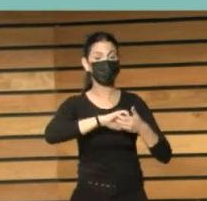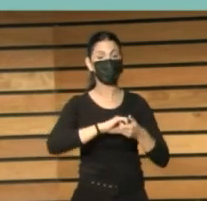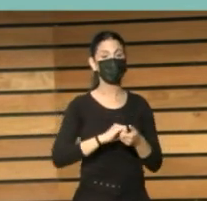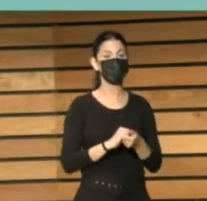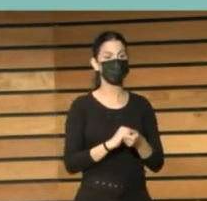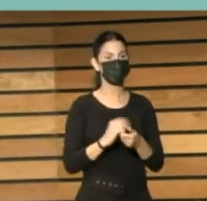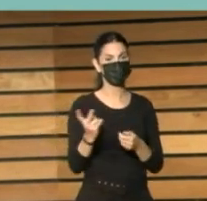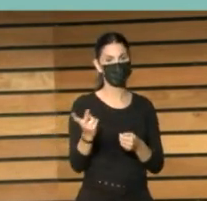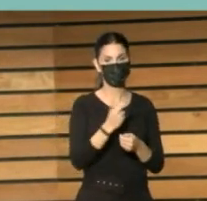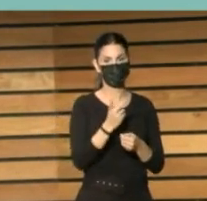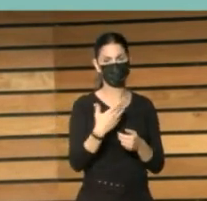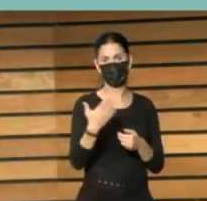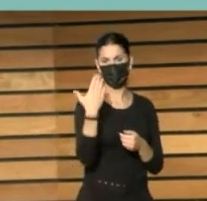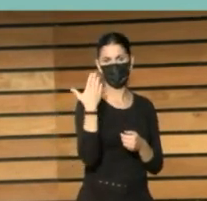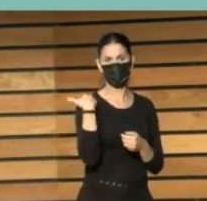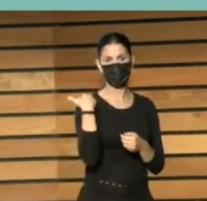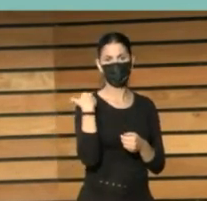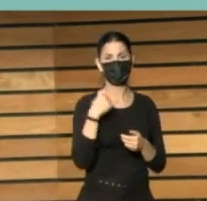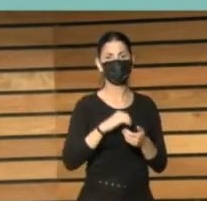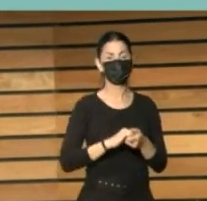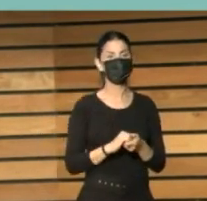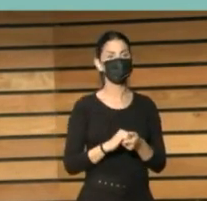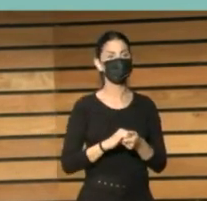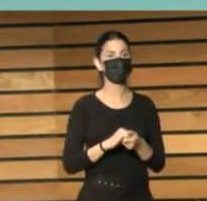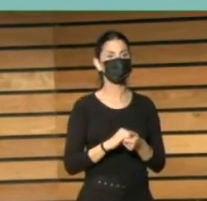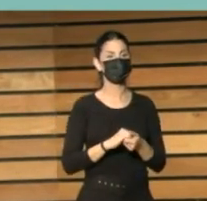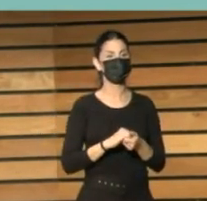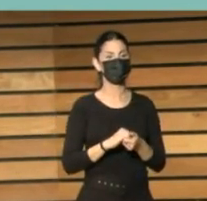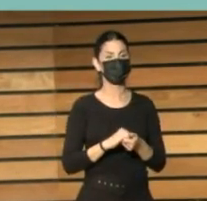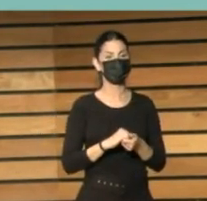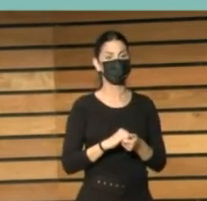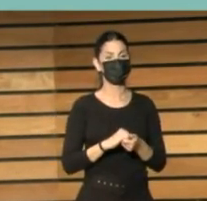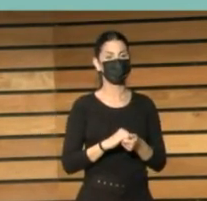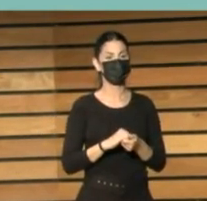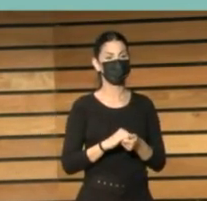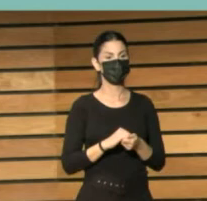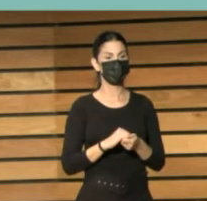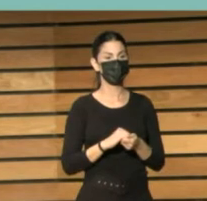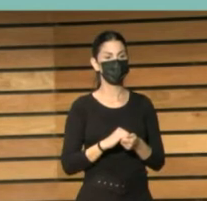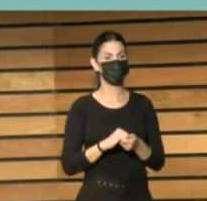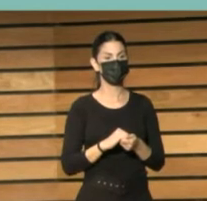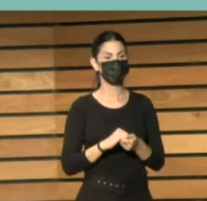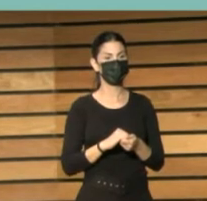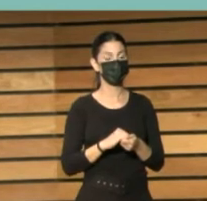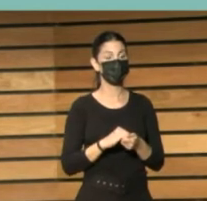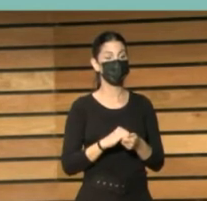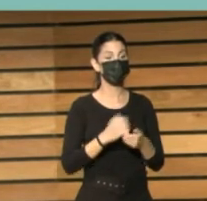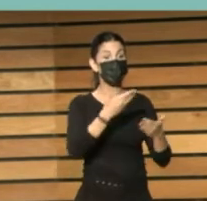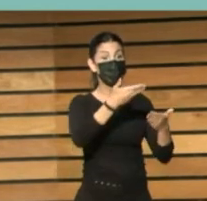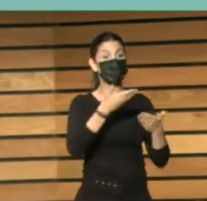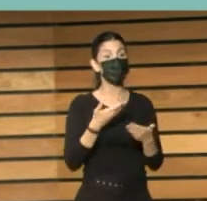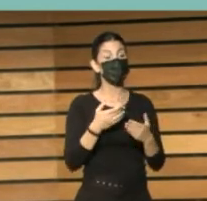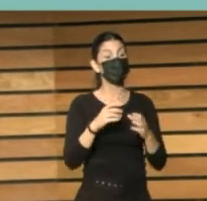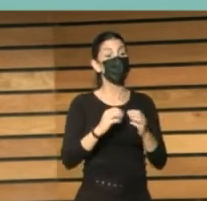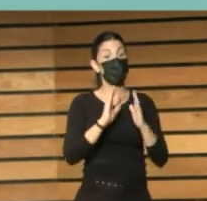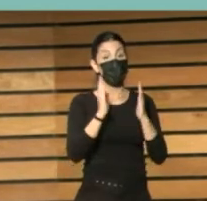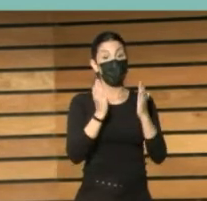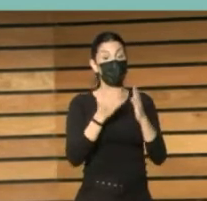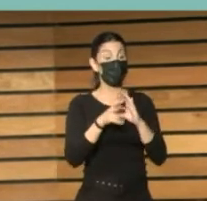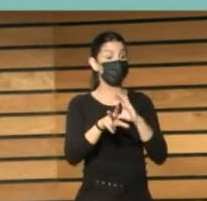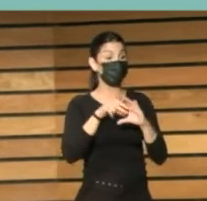conocéis a Luz Estela. Ayer nos acompañó y en un congreso recibimos a un bibliobús, que parece algo que clica este